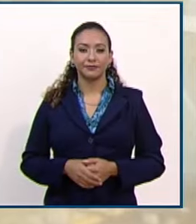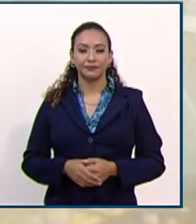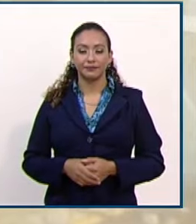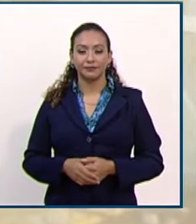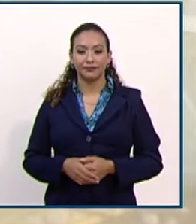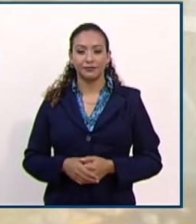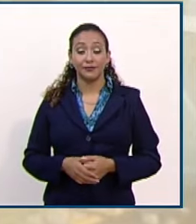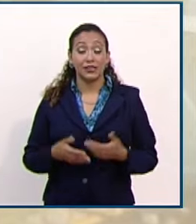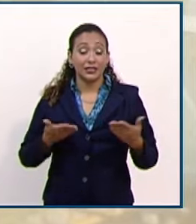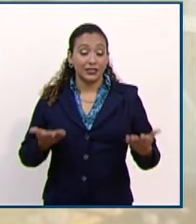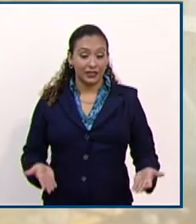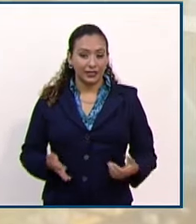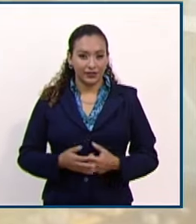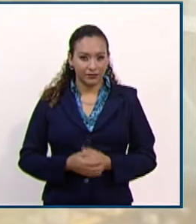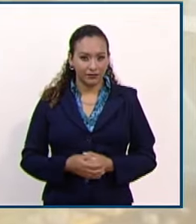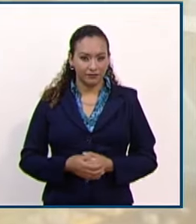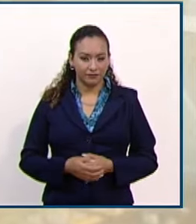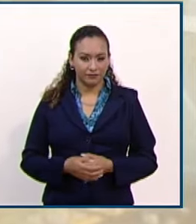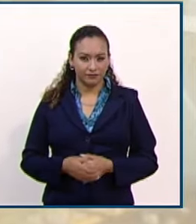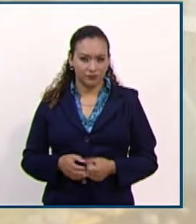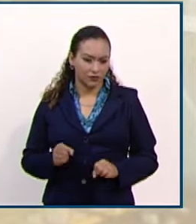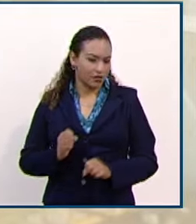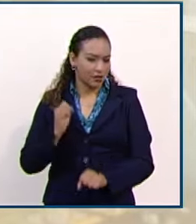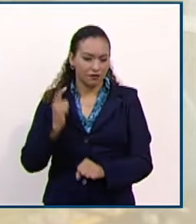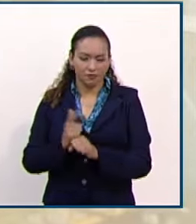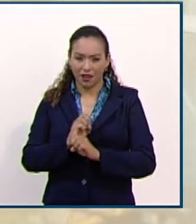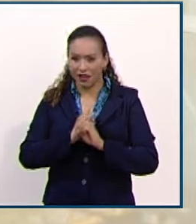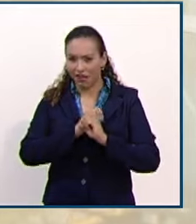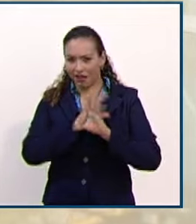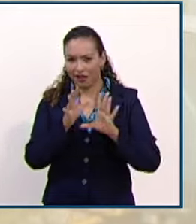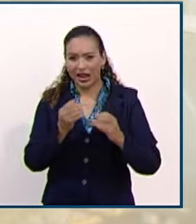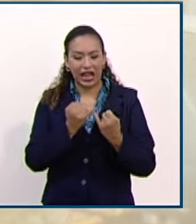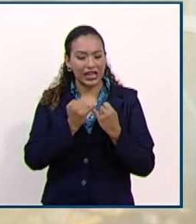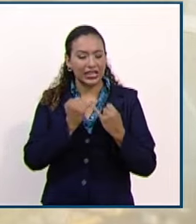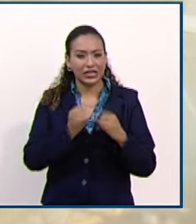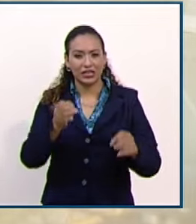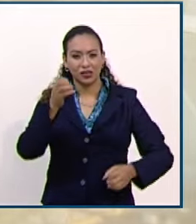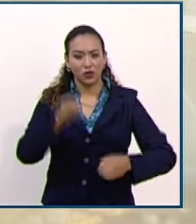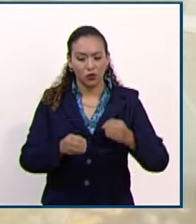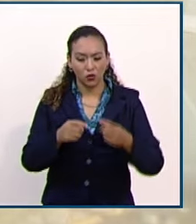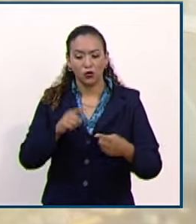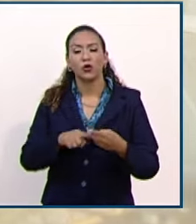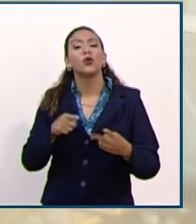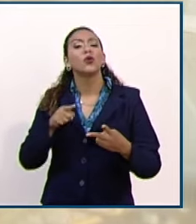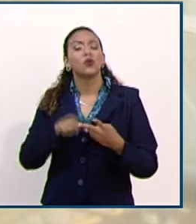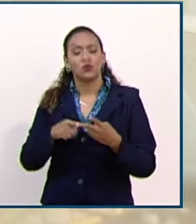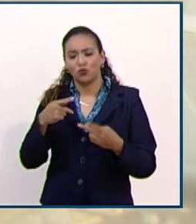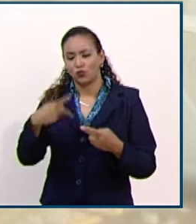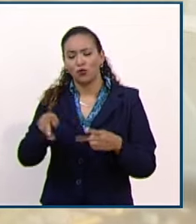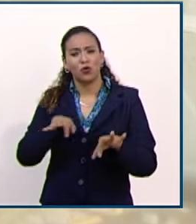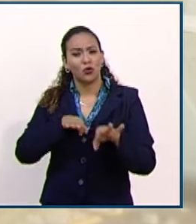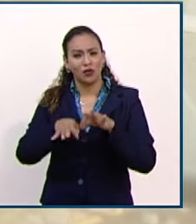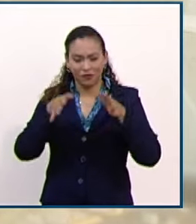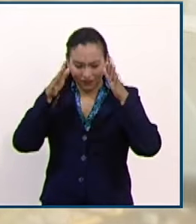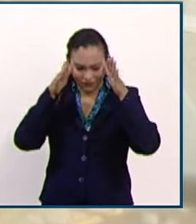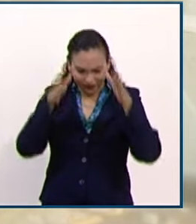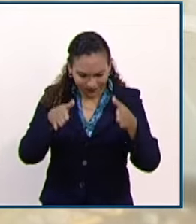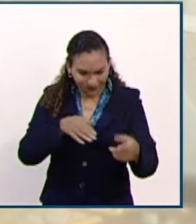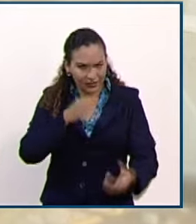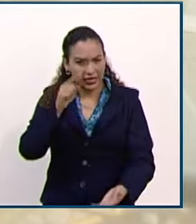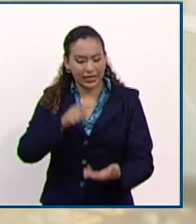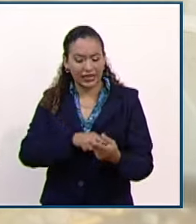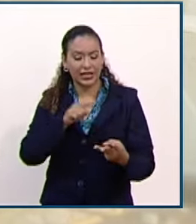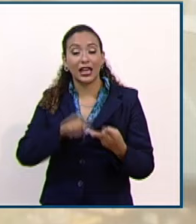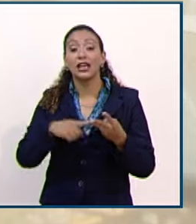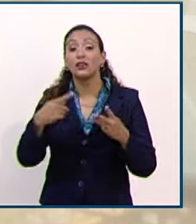En ese sentido, claramente la independencia, la imparcialidad, la objetividad que hoy caracteriza la judicatura